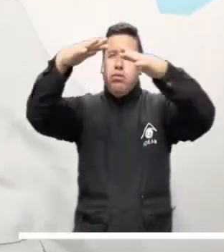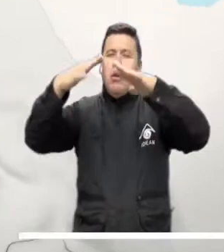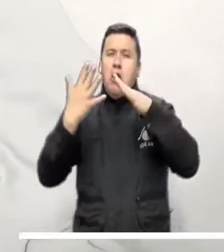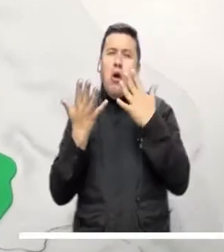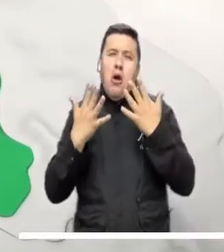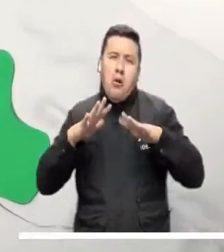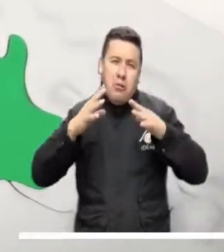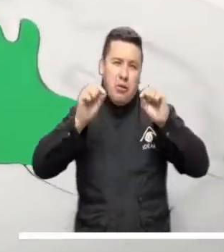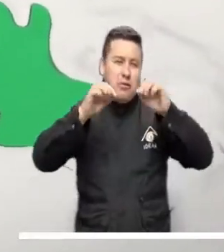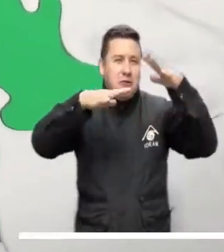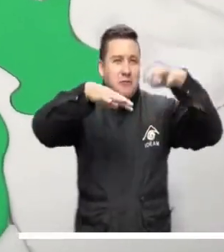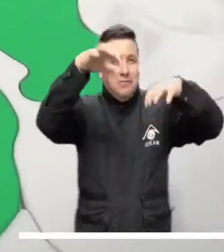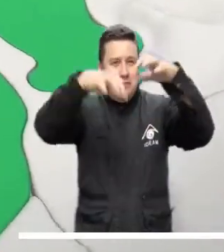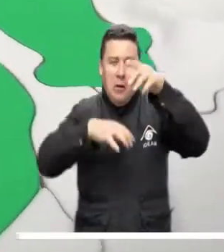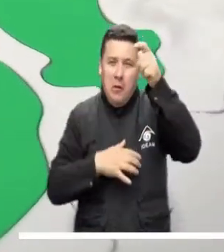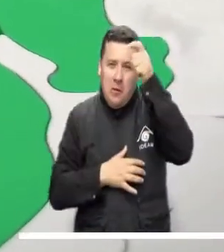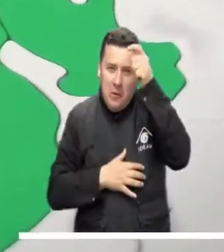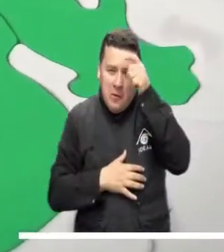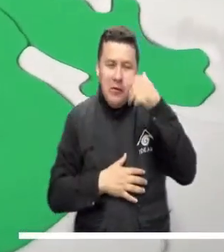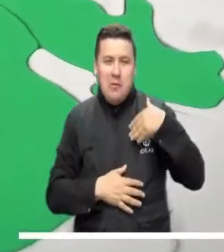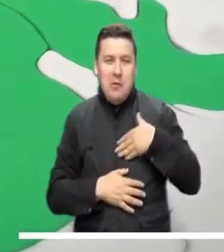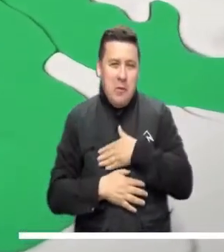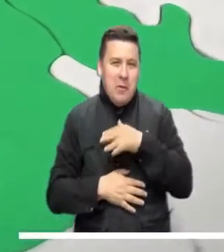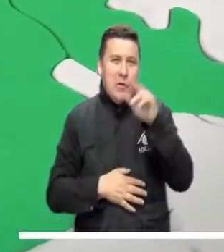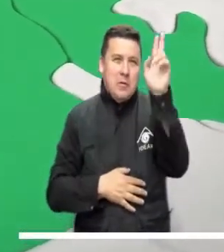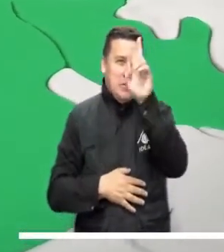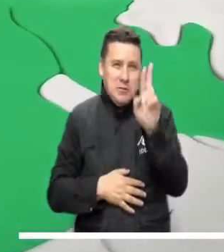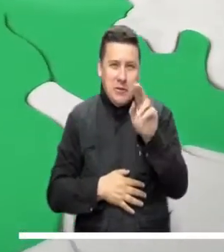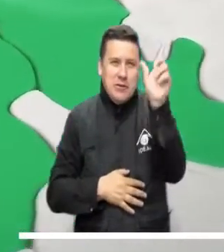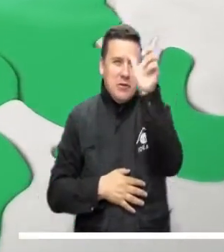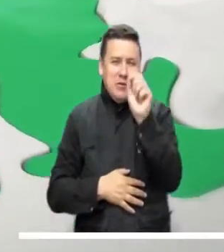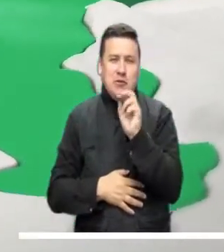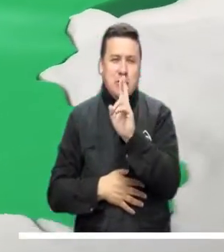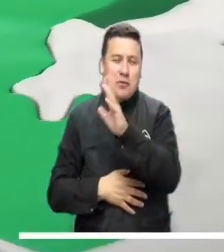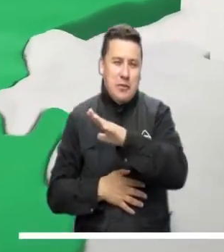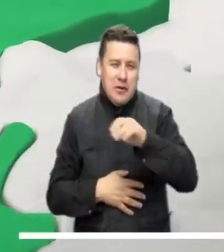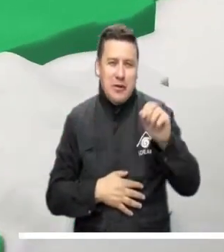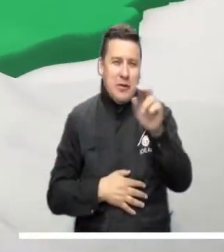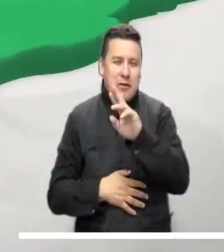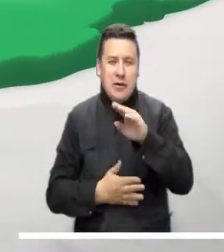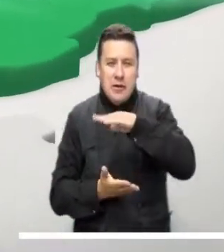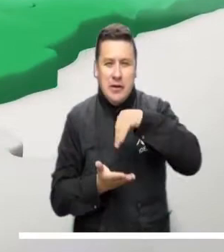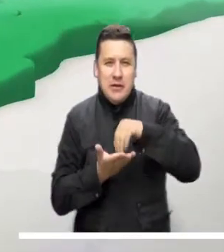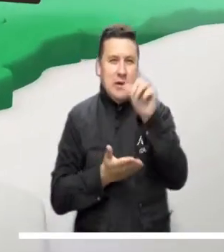parcialmente nublado y lluvia sobre sectores de Córdoba, Sucre, Bolívar y La Guajira.